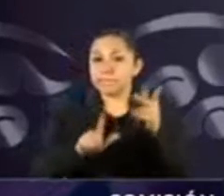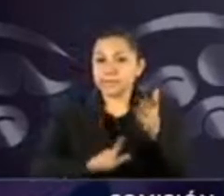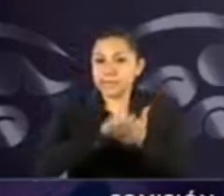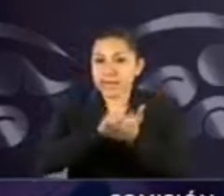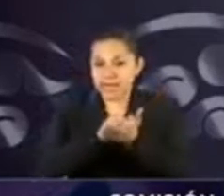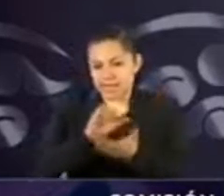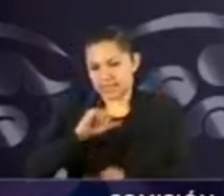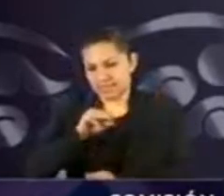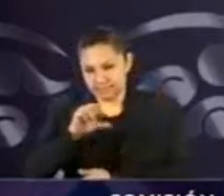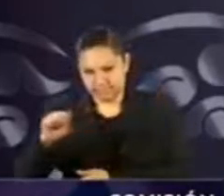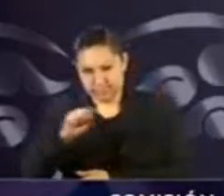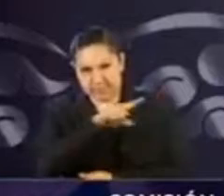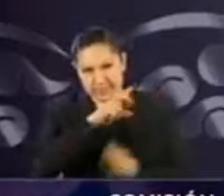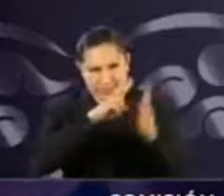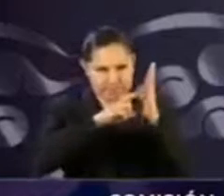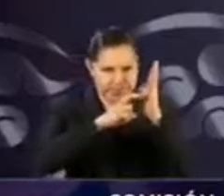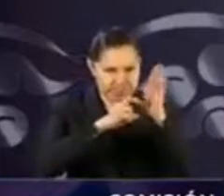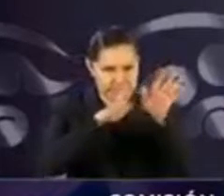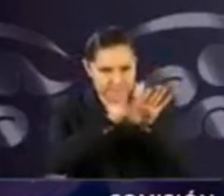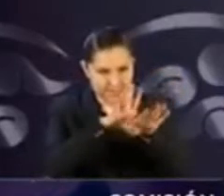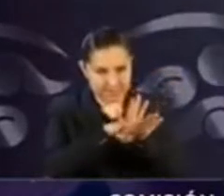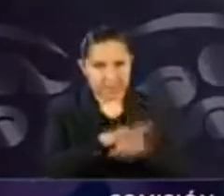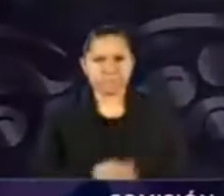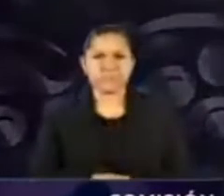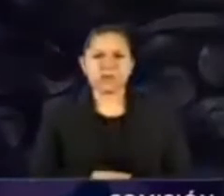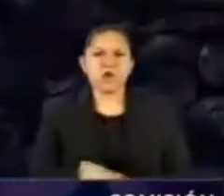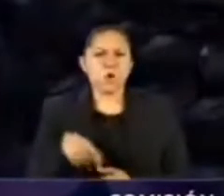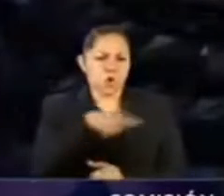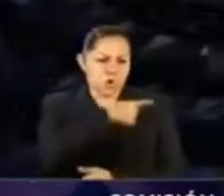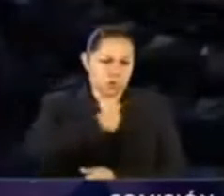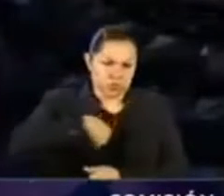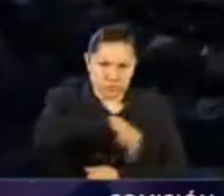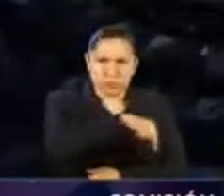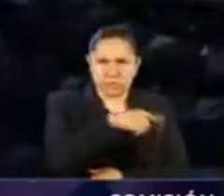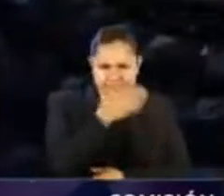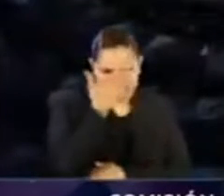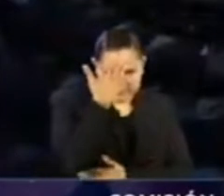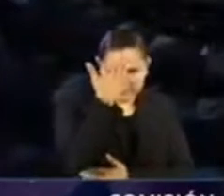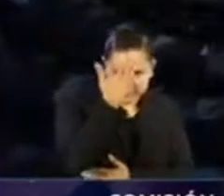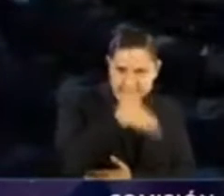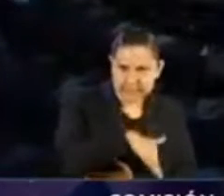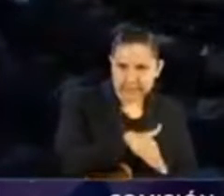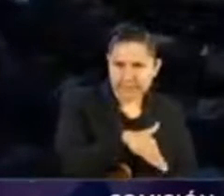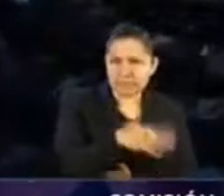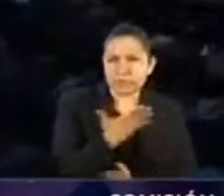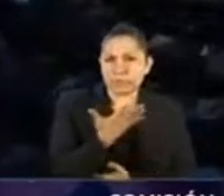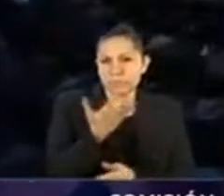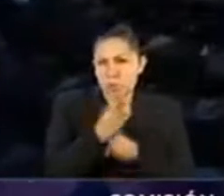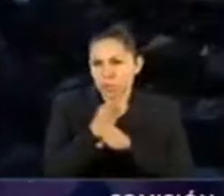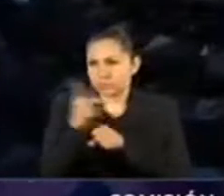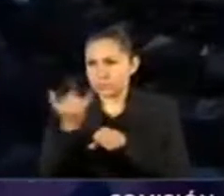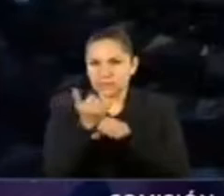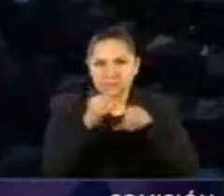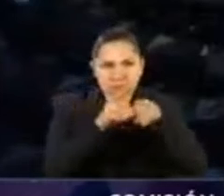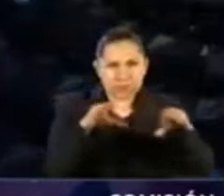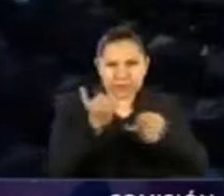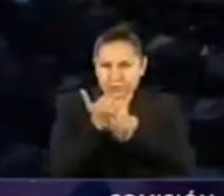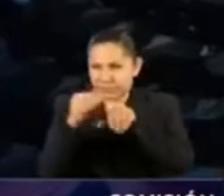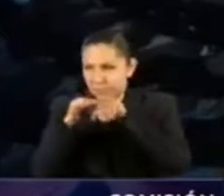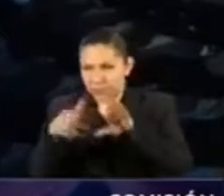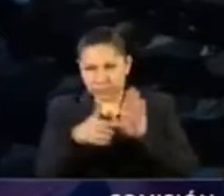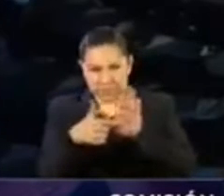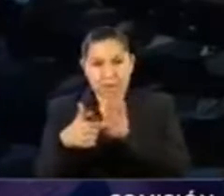Sabemos en estos momentos por las cifras oficiales que se han perdido por motivo de la pandemia